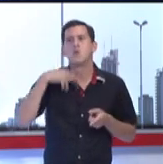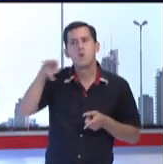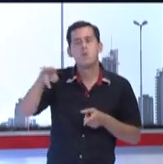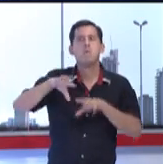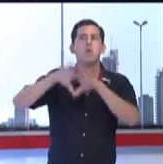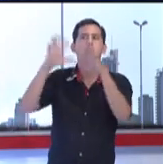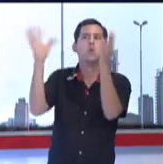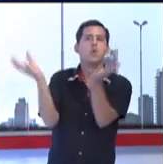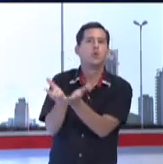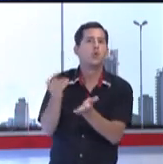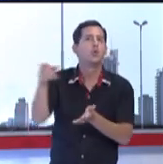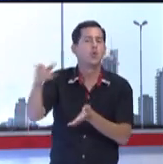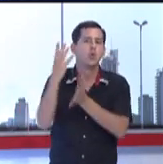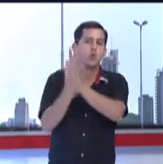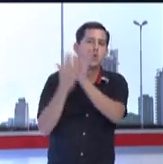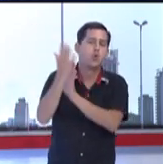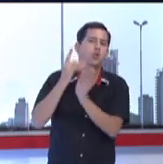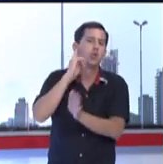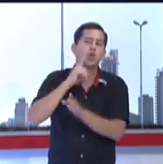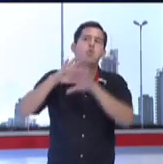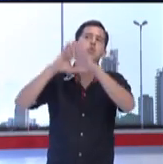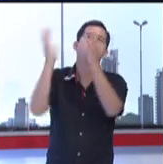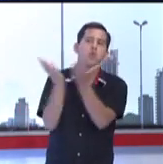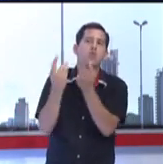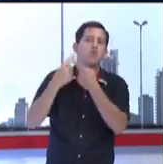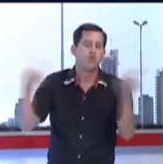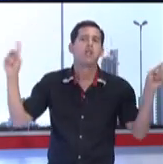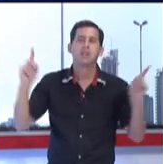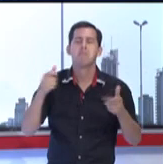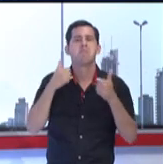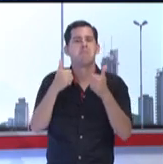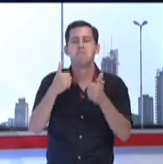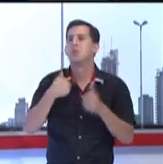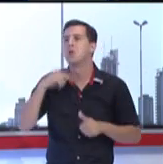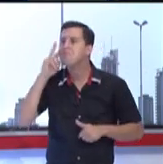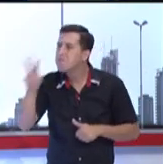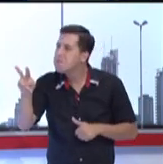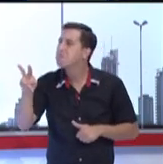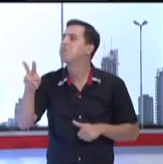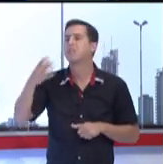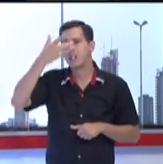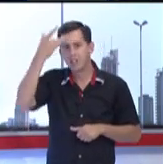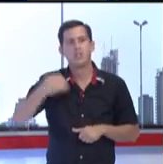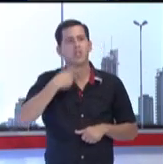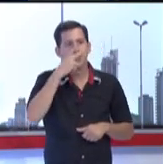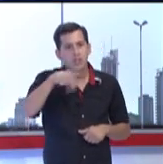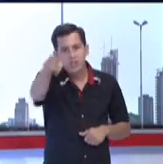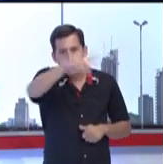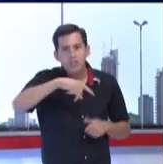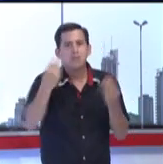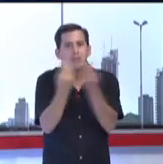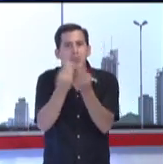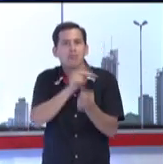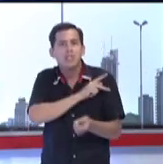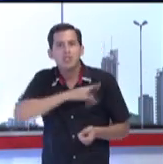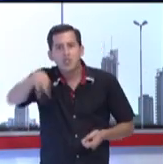grande el de la lengua de señas. Así que de nuestra parte toca hacer la incentivación para que la gente esté un poco más